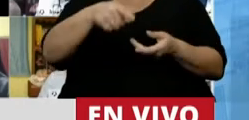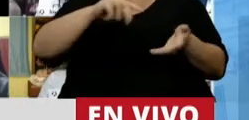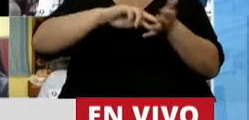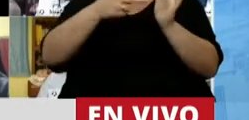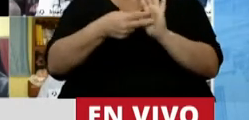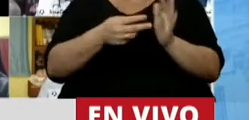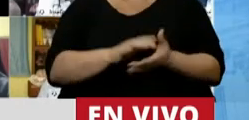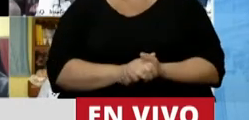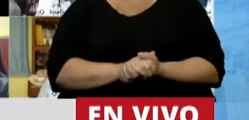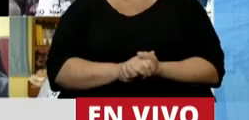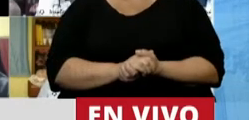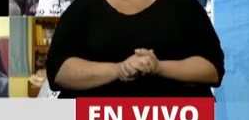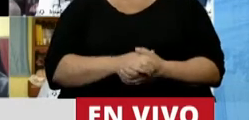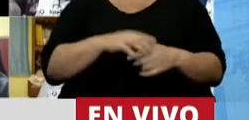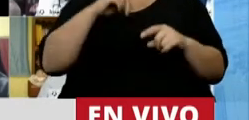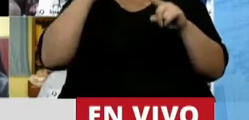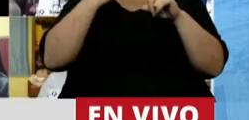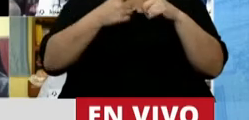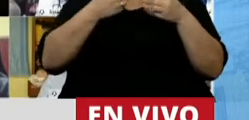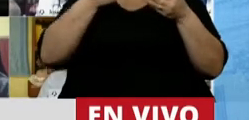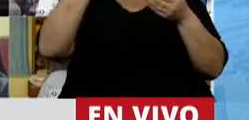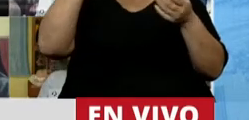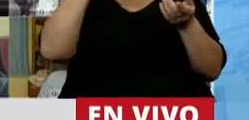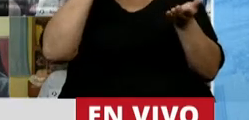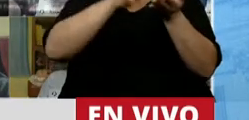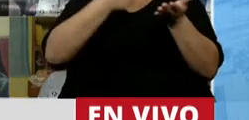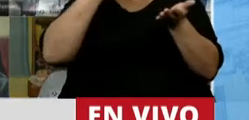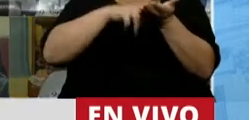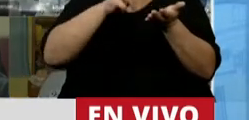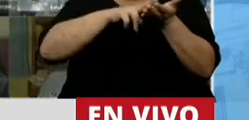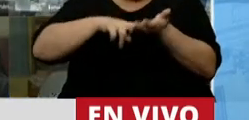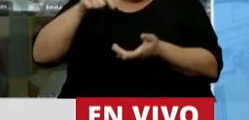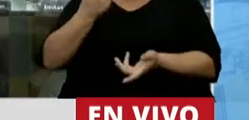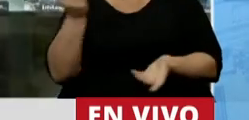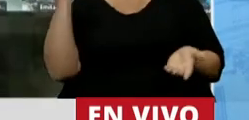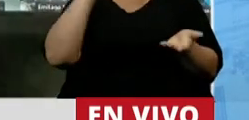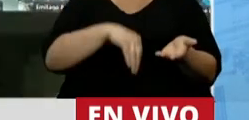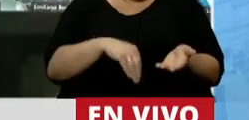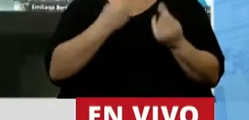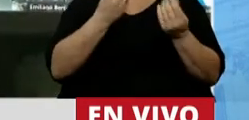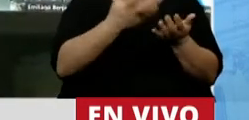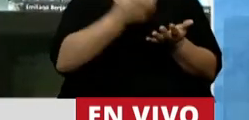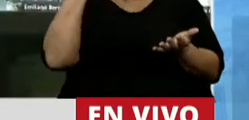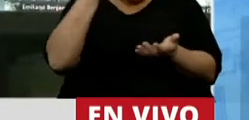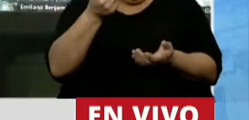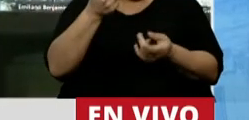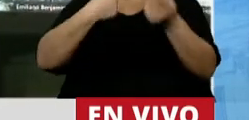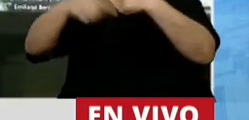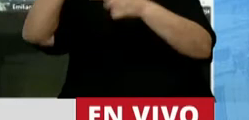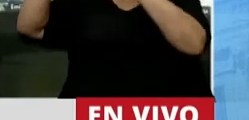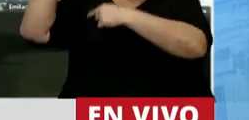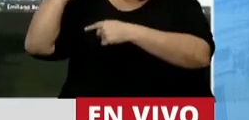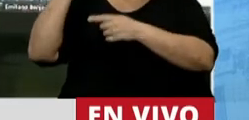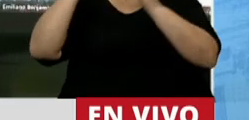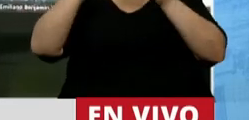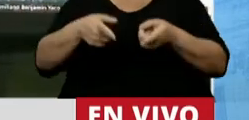crisis. Suma a la larga lista de impuestos uno más, confiscatorio, retroactivo